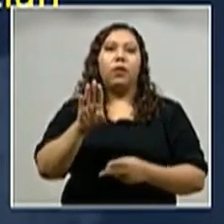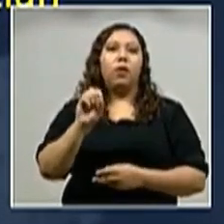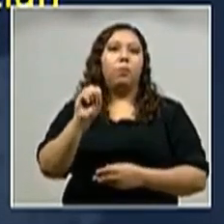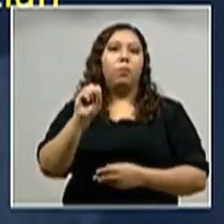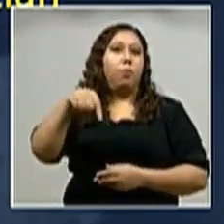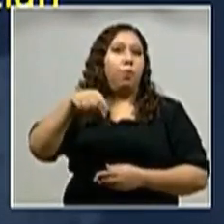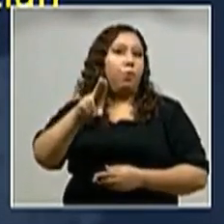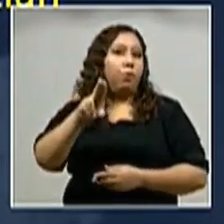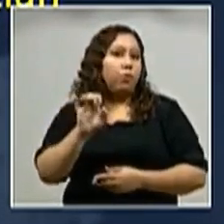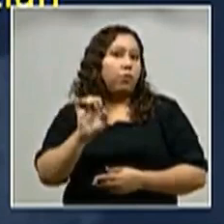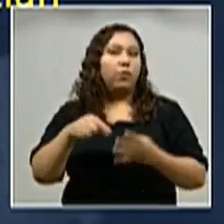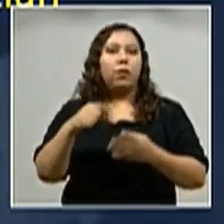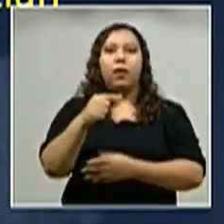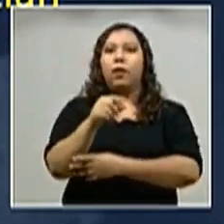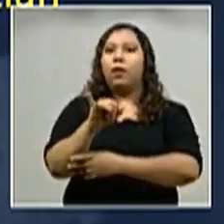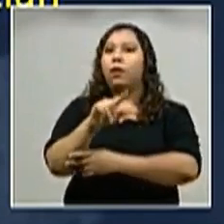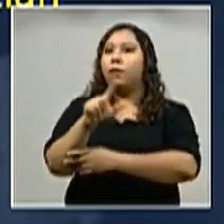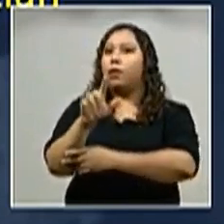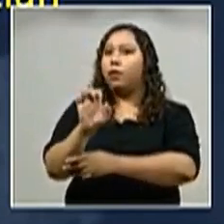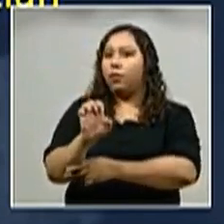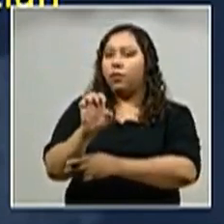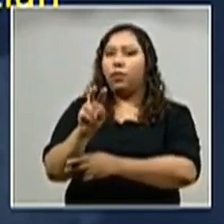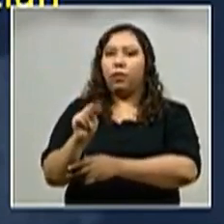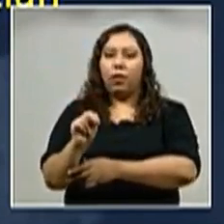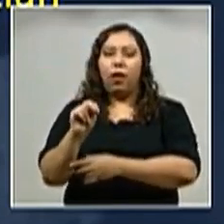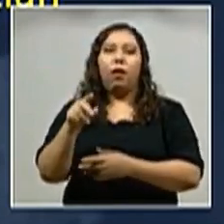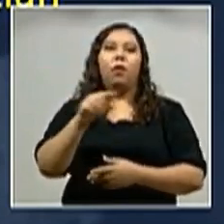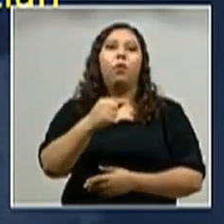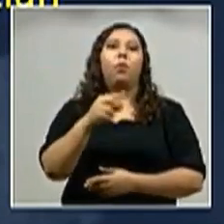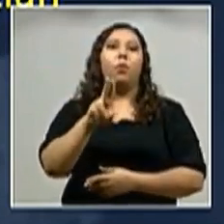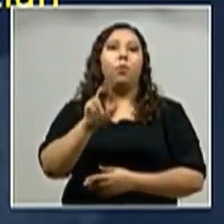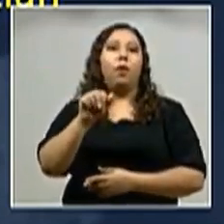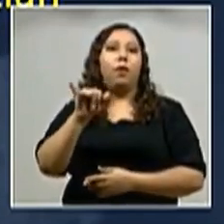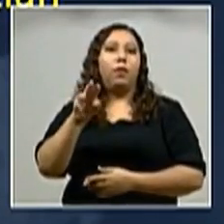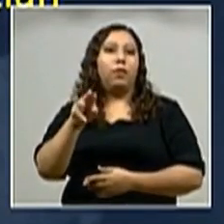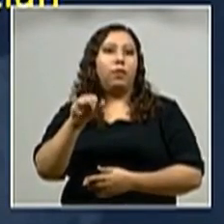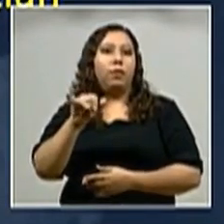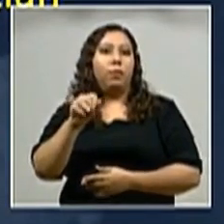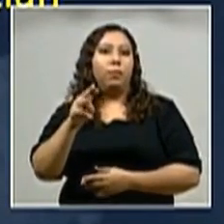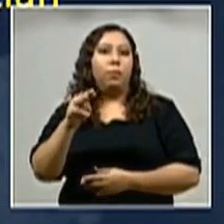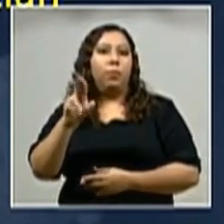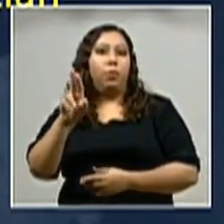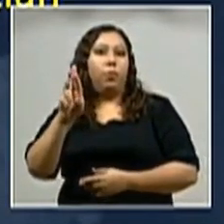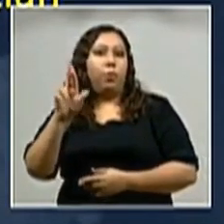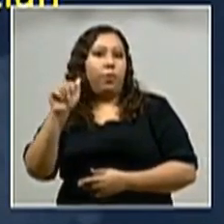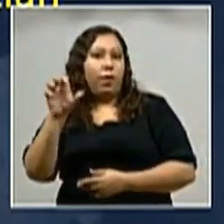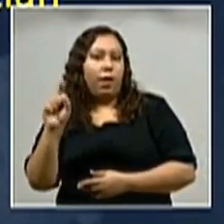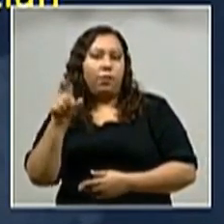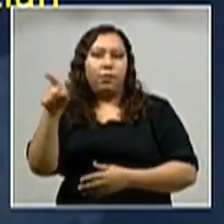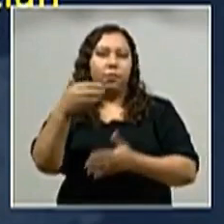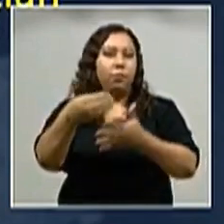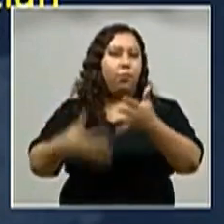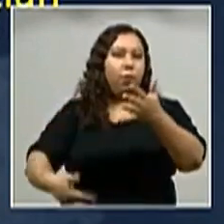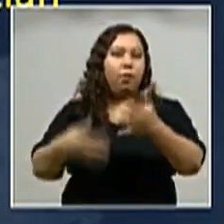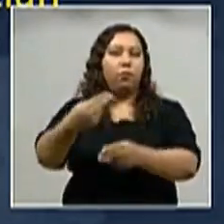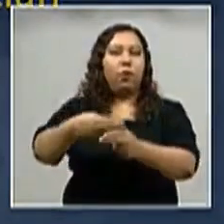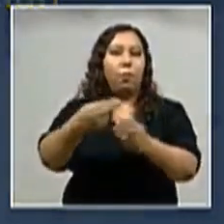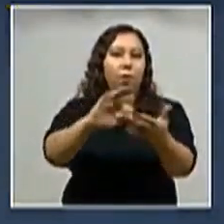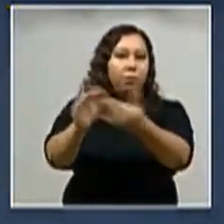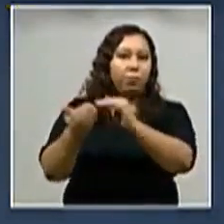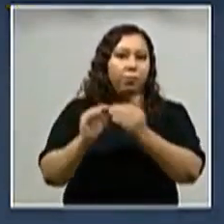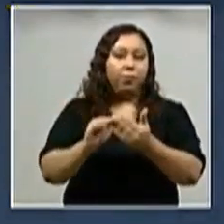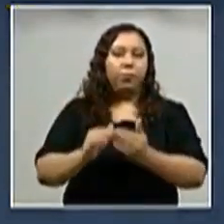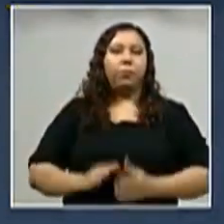Guaymuras, Aldea Las Tapias, Aldea Buen Samaritano, Villa Santa Clara y Villa San Sebastián.